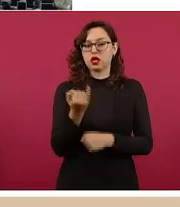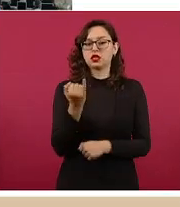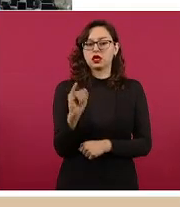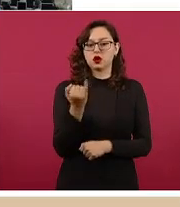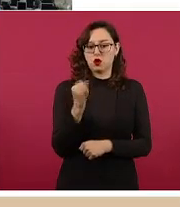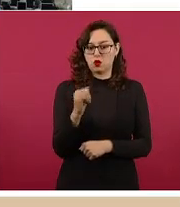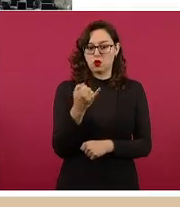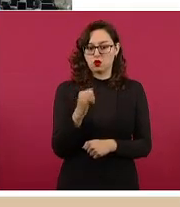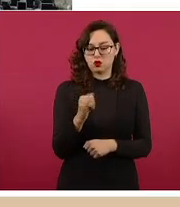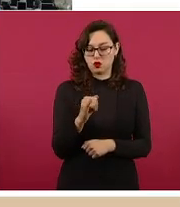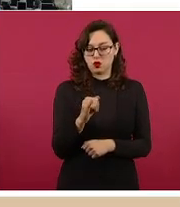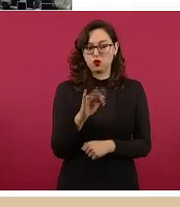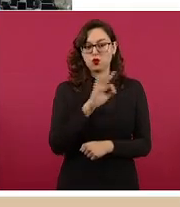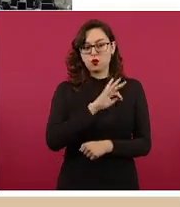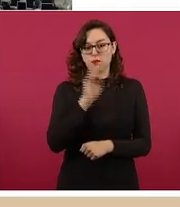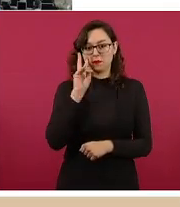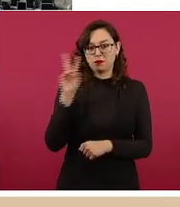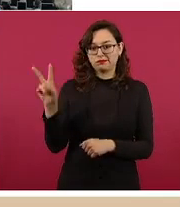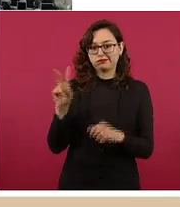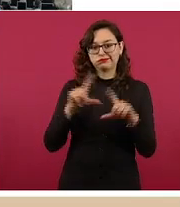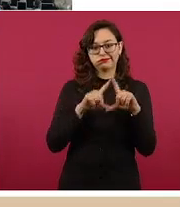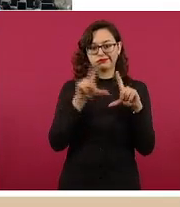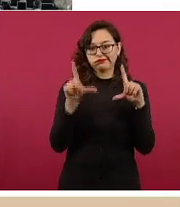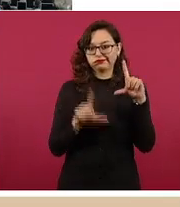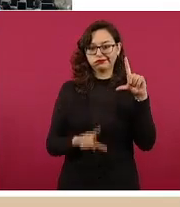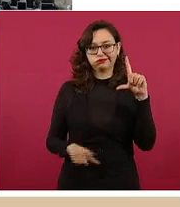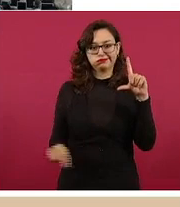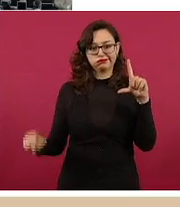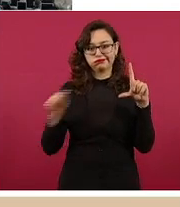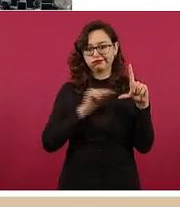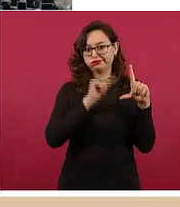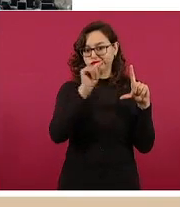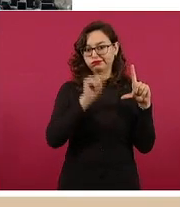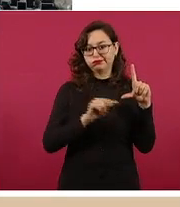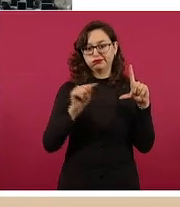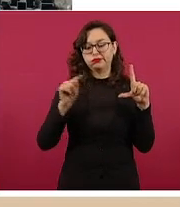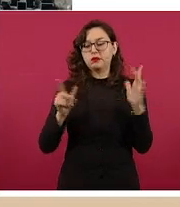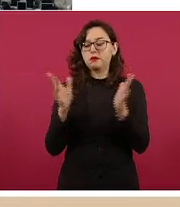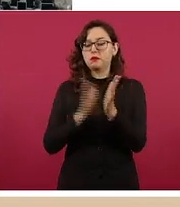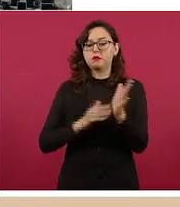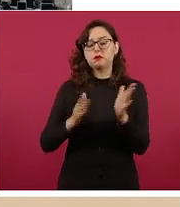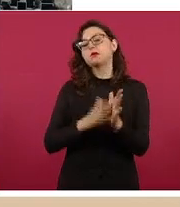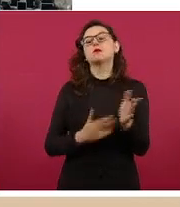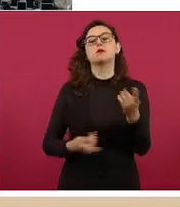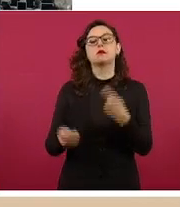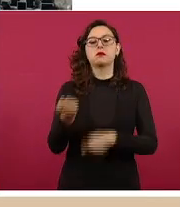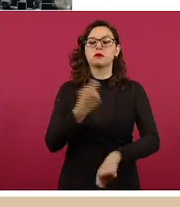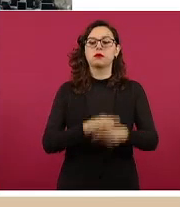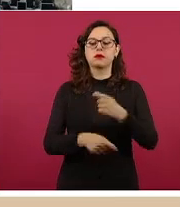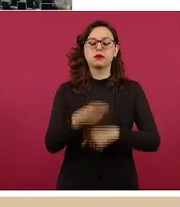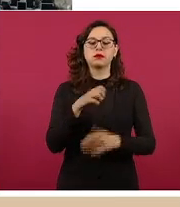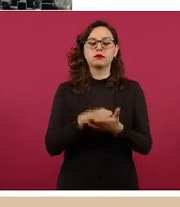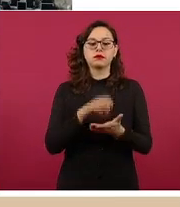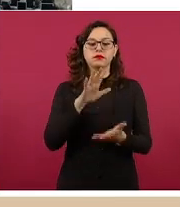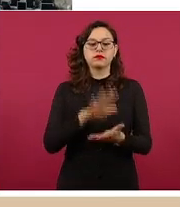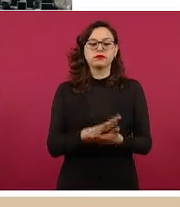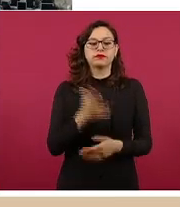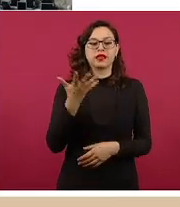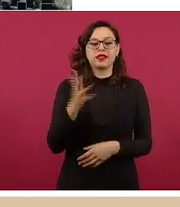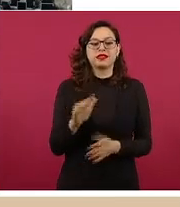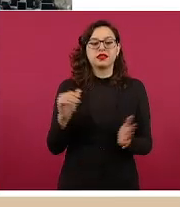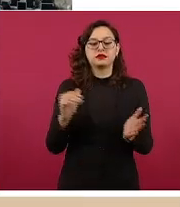Estas recubren todo el país, como ustedes ven, para poder tratar, repito, a los registros de 10 mil